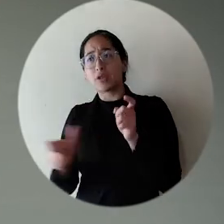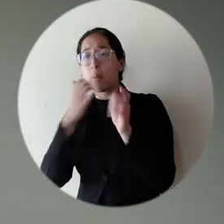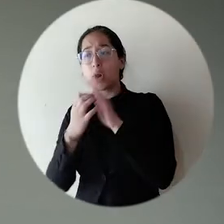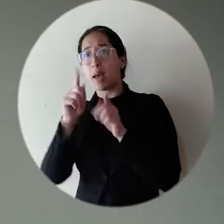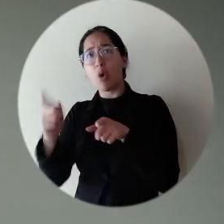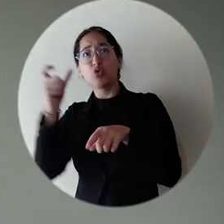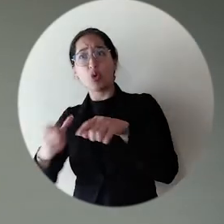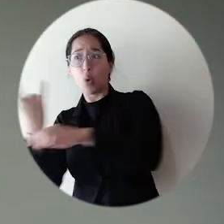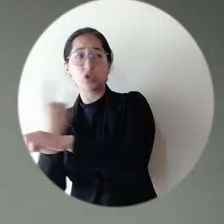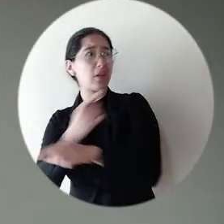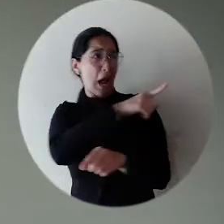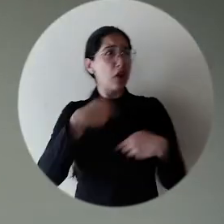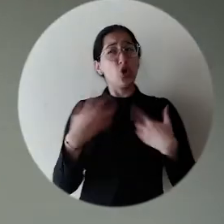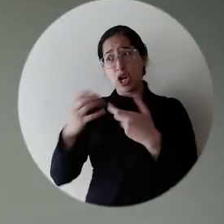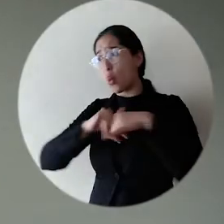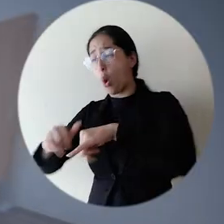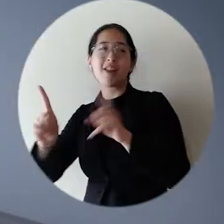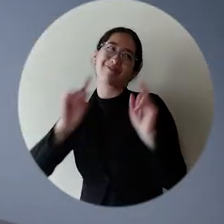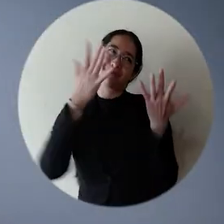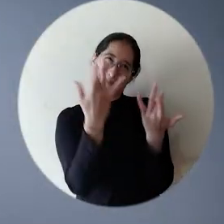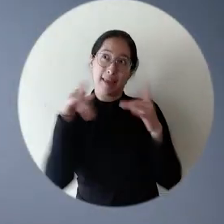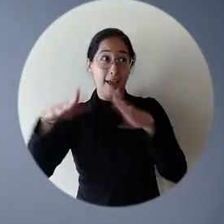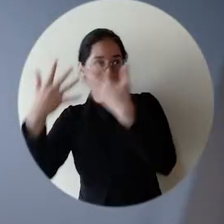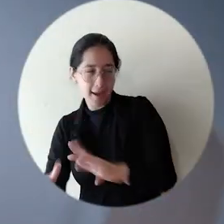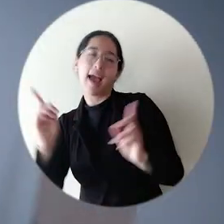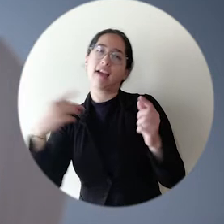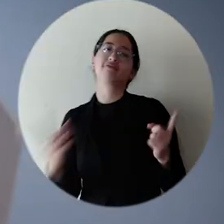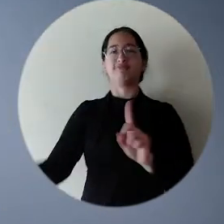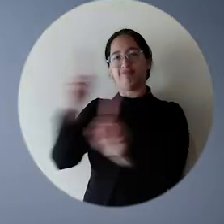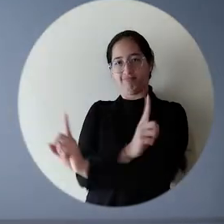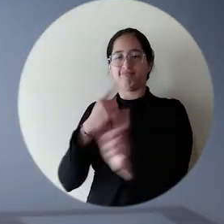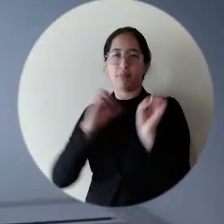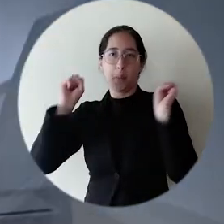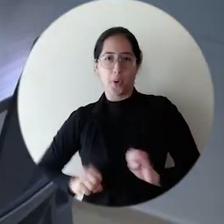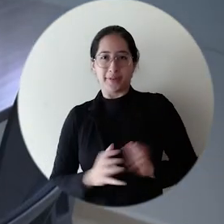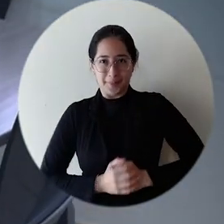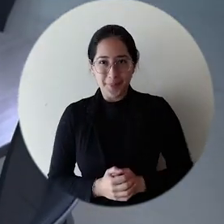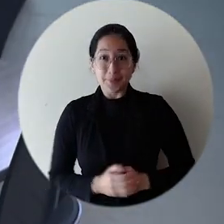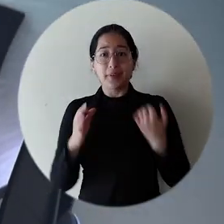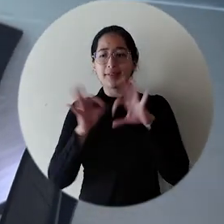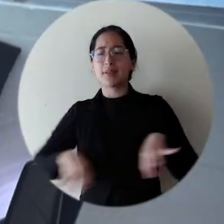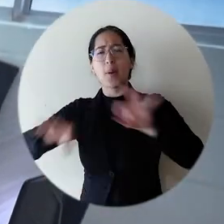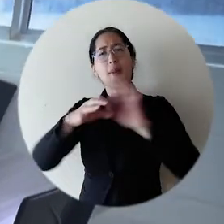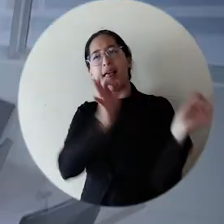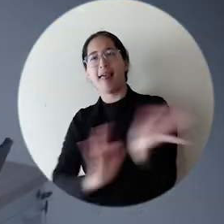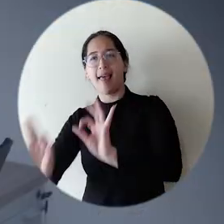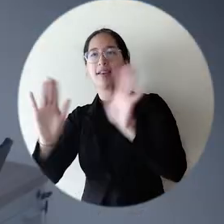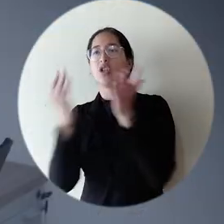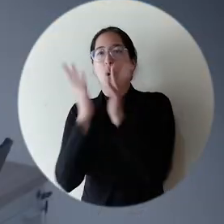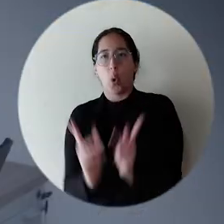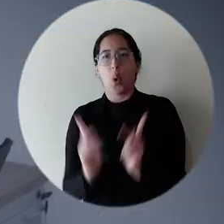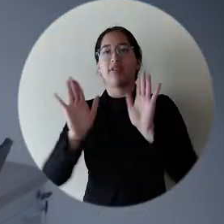estos elementos, el estudiante podrá continuar. Las salas de atención que son el área utilizada por las organizaciones estudiantiles